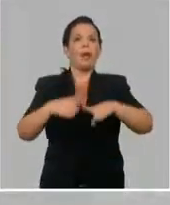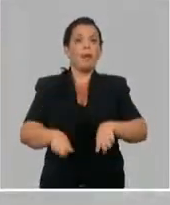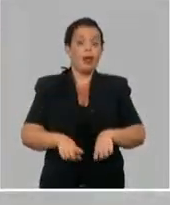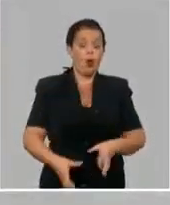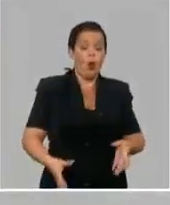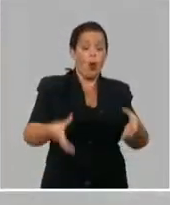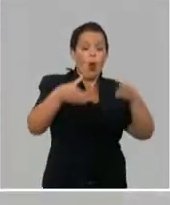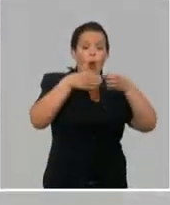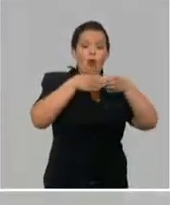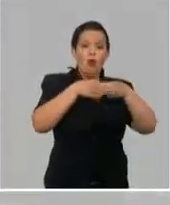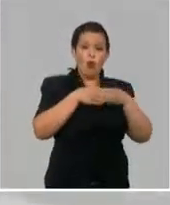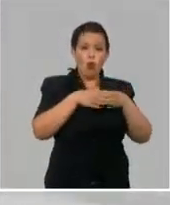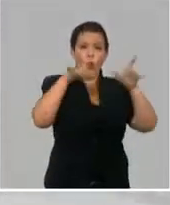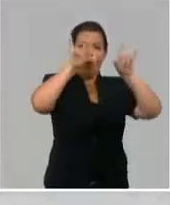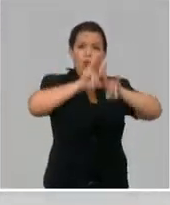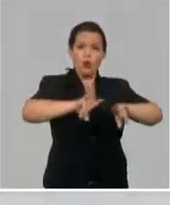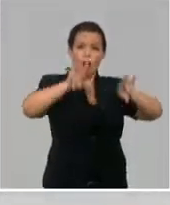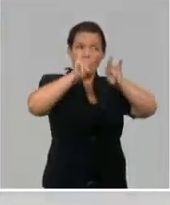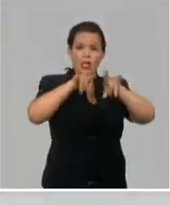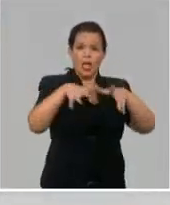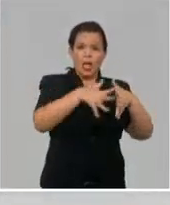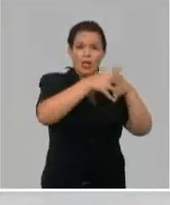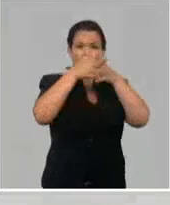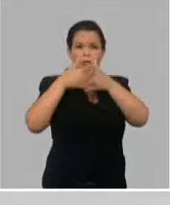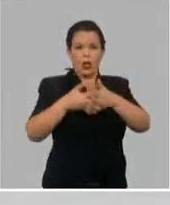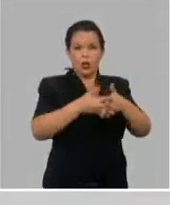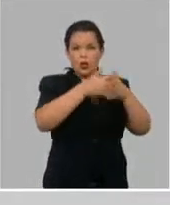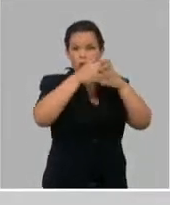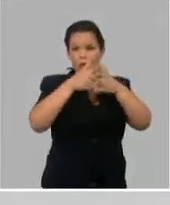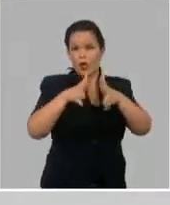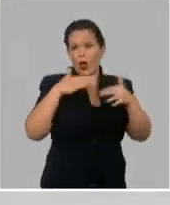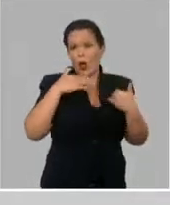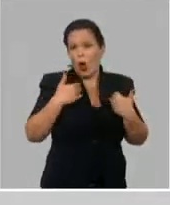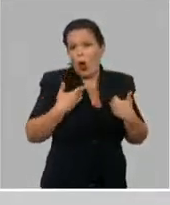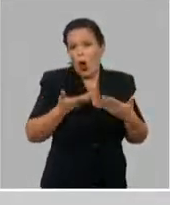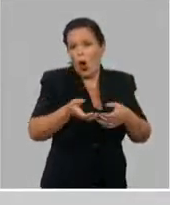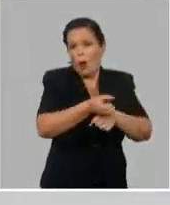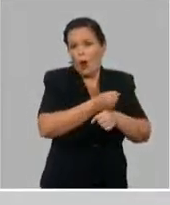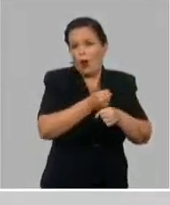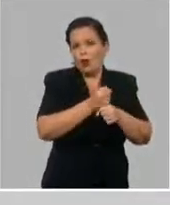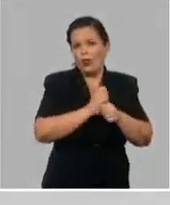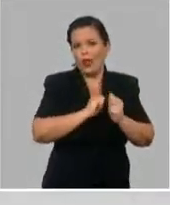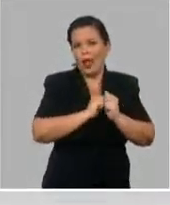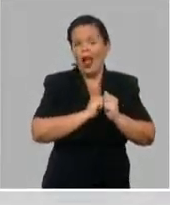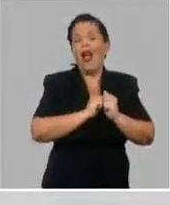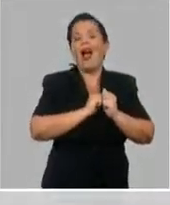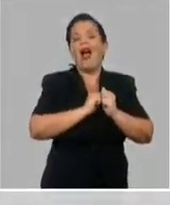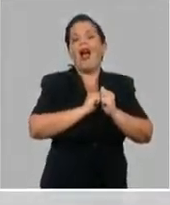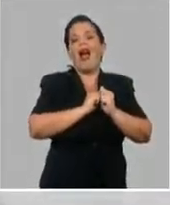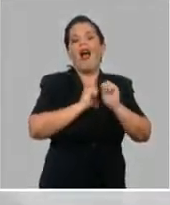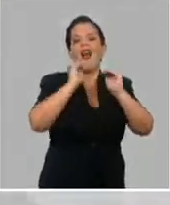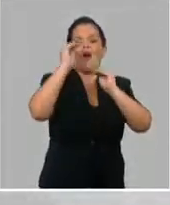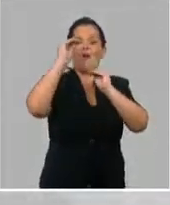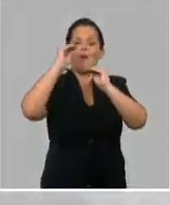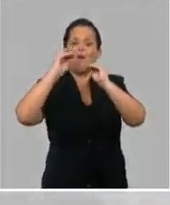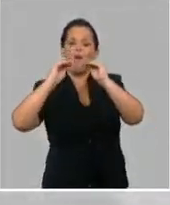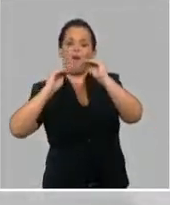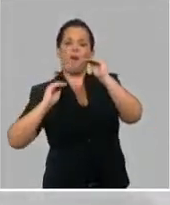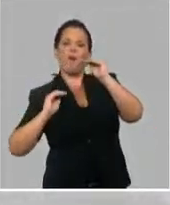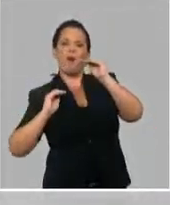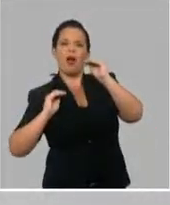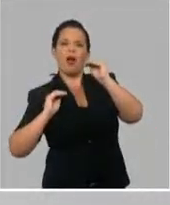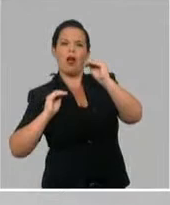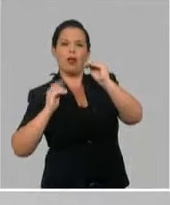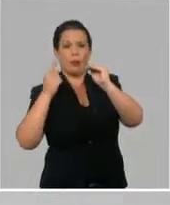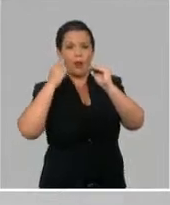este que estudió de la Universidad de Pensilvania a los norteamericanos? Redefinieron el punto de corte. Ahí está, lo puse marcado como si